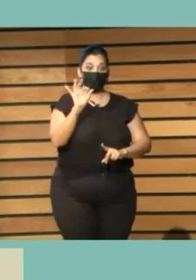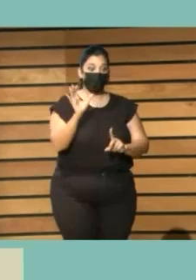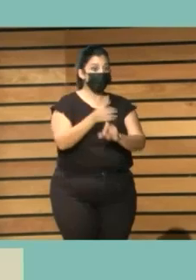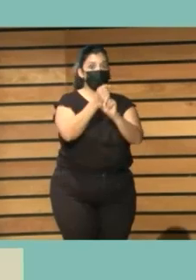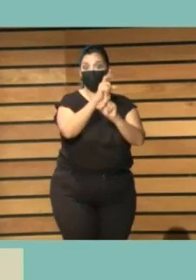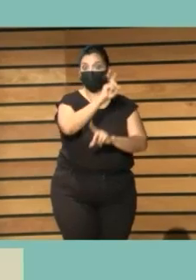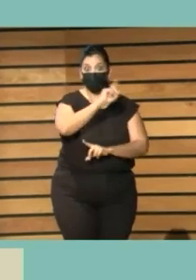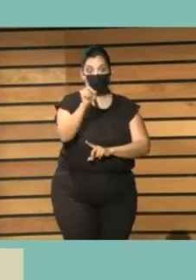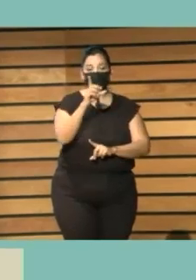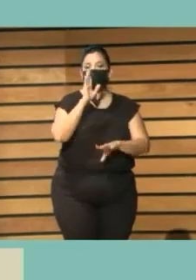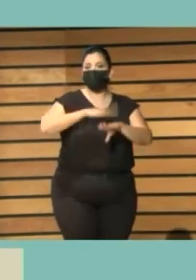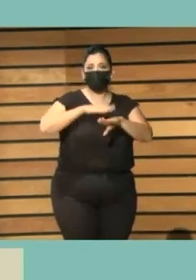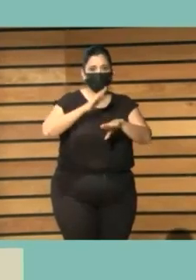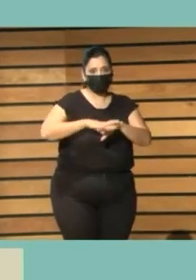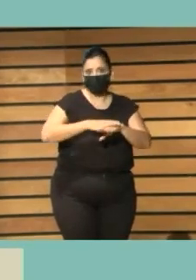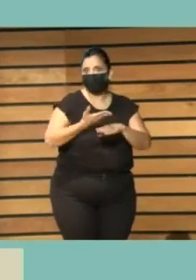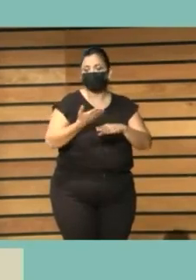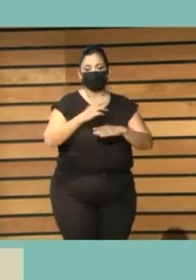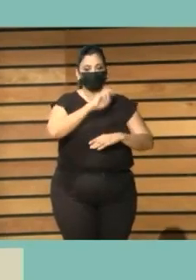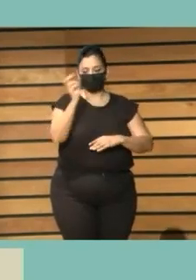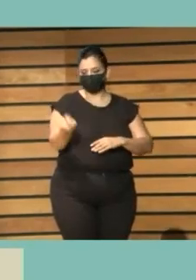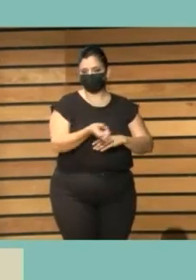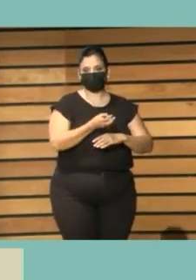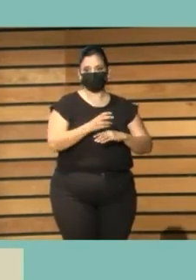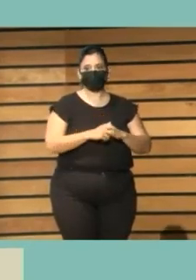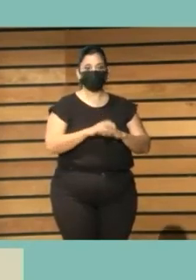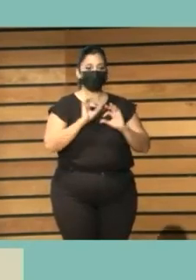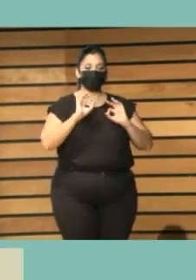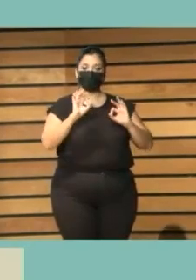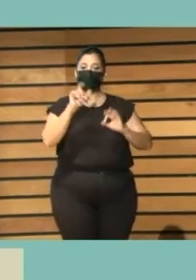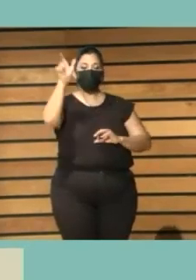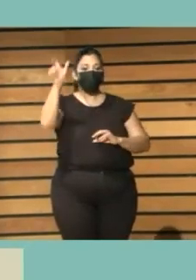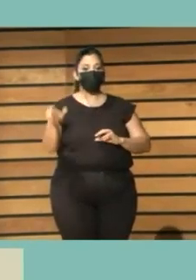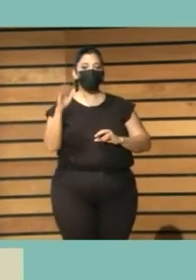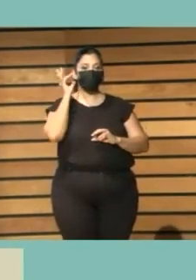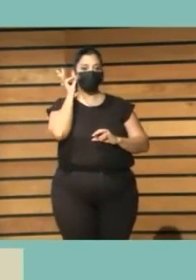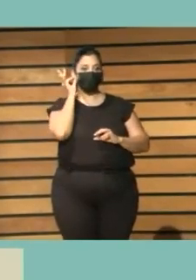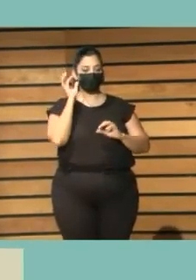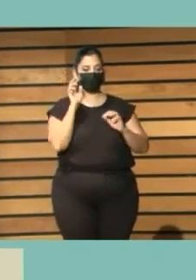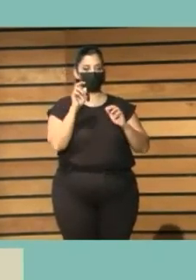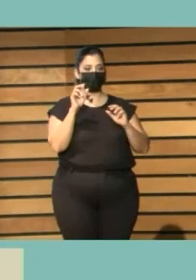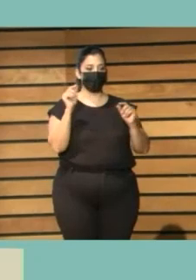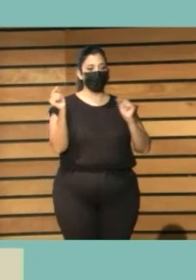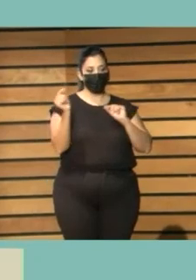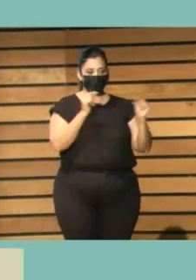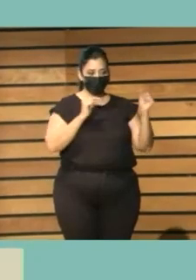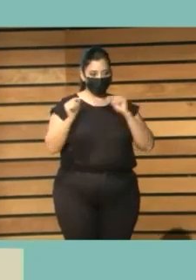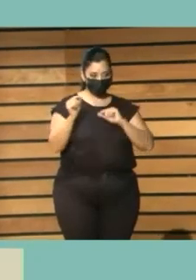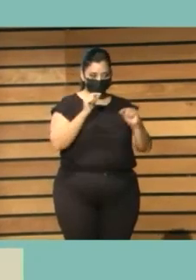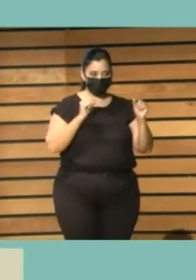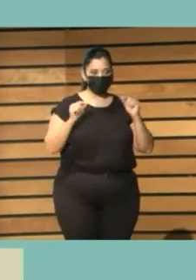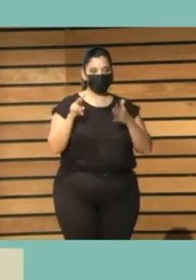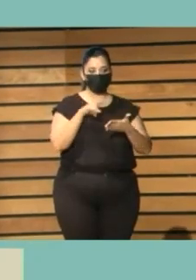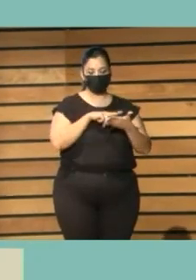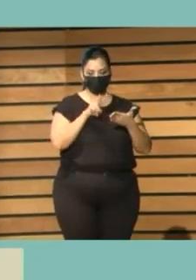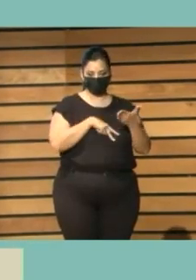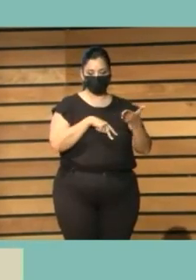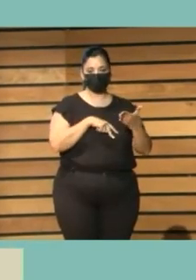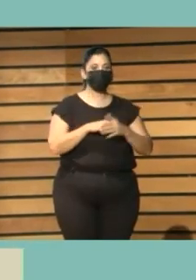hay que reivindicar el foro de la escritora Laura Gallego. Este foro fue capaz de